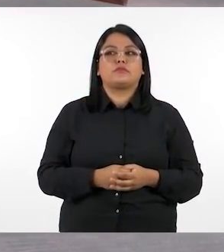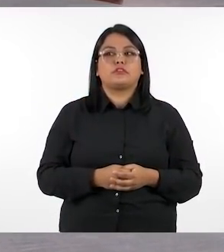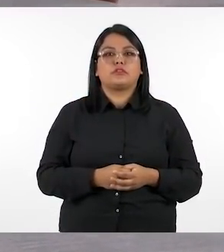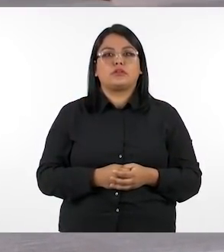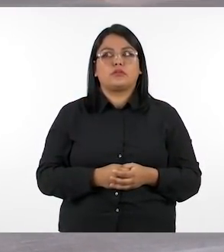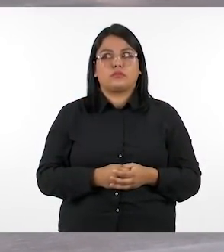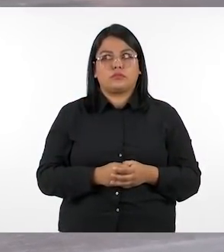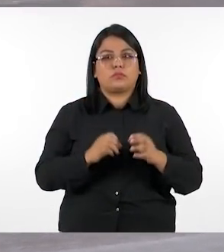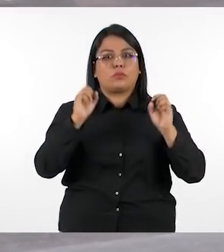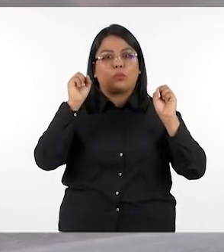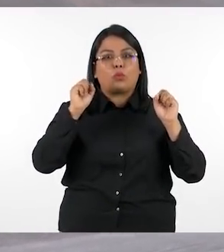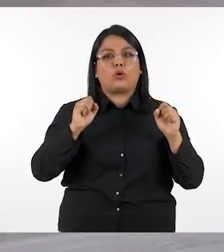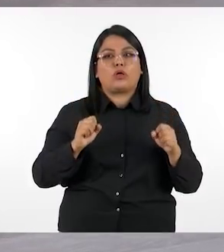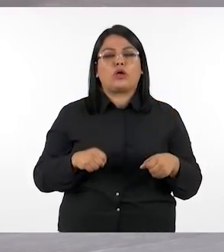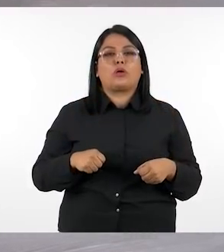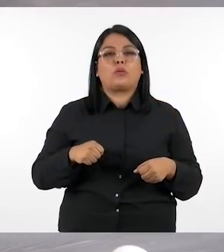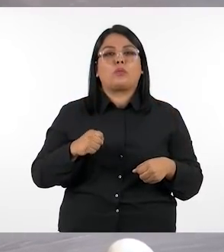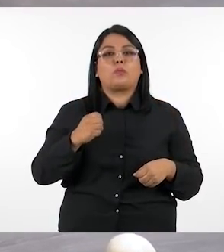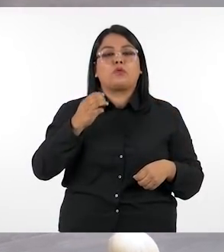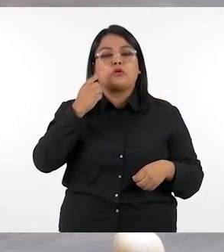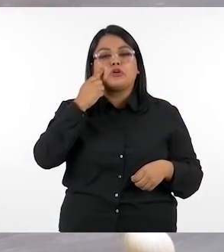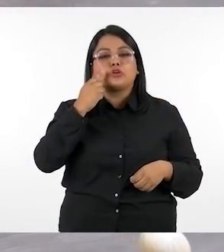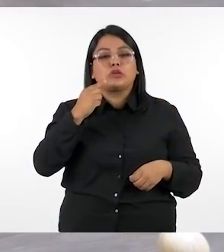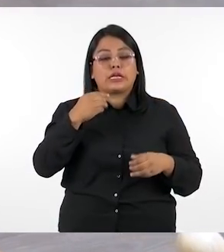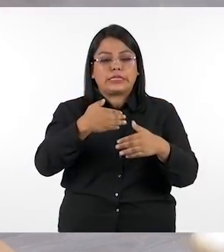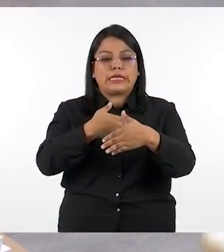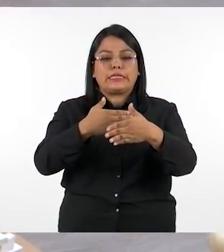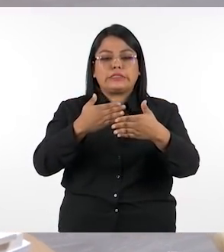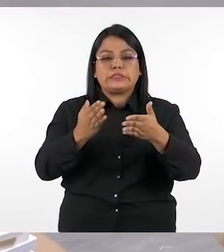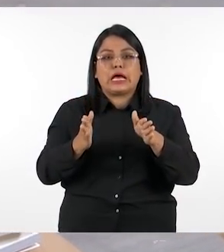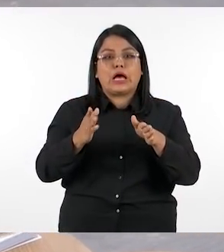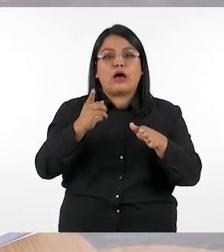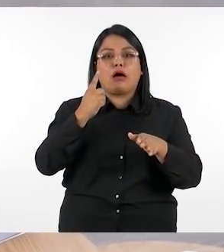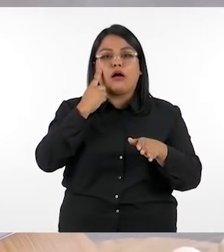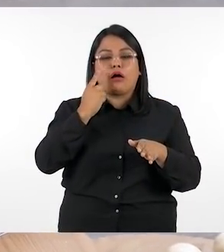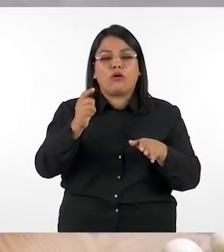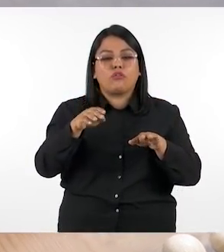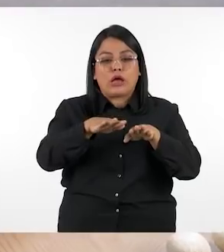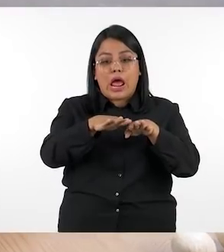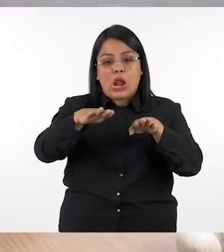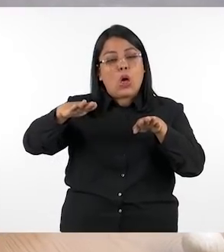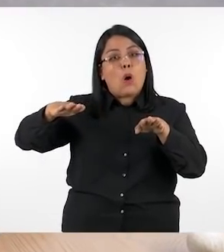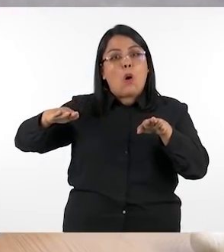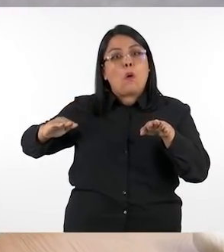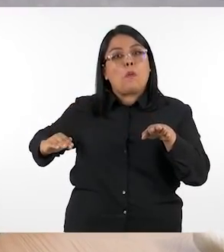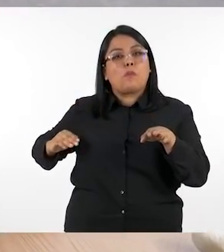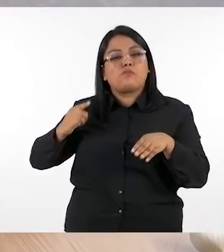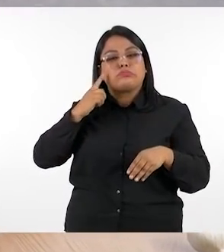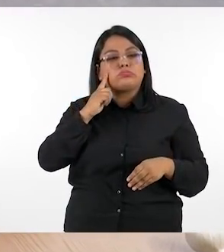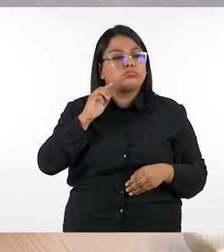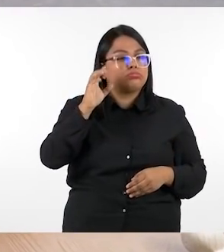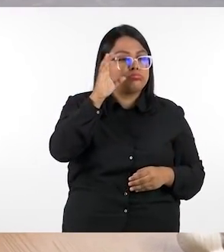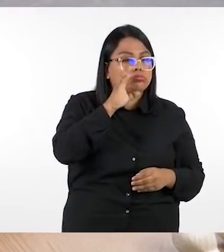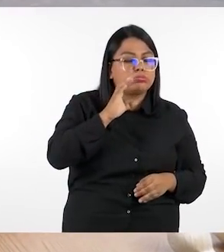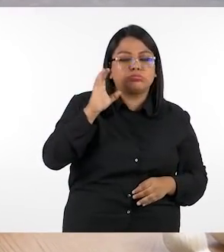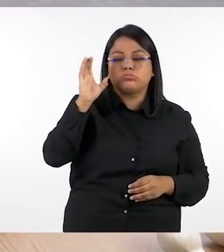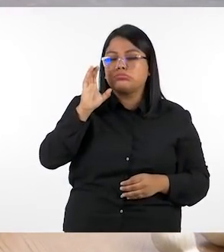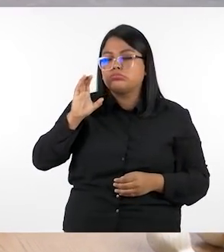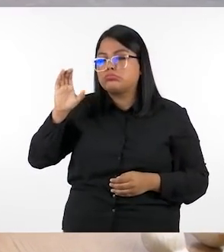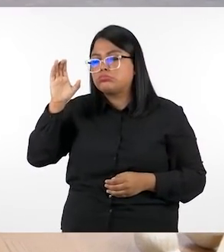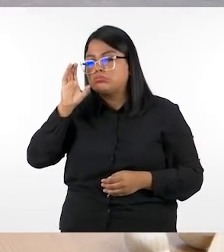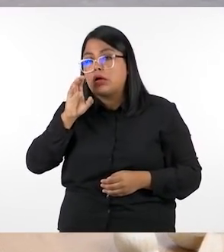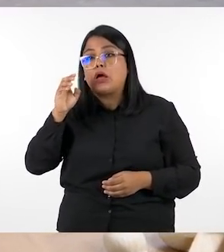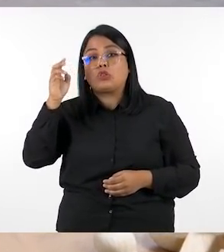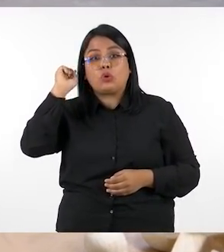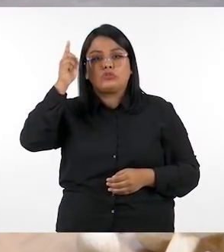andar por cada uno de los pupitres al momento de que ellos estén resolviendo los problemas estos son digamos algunos detalles